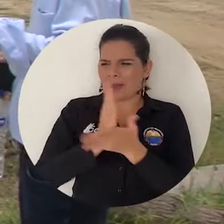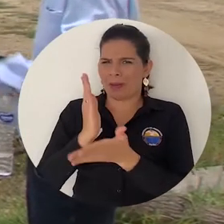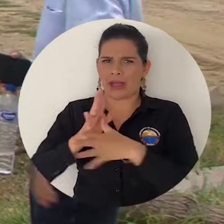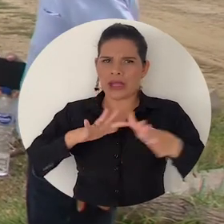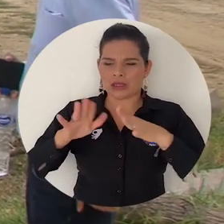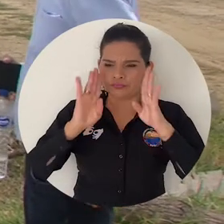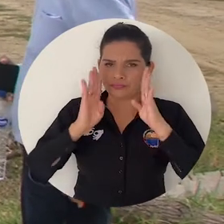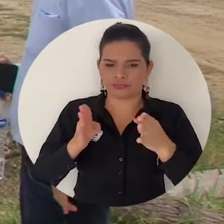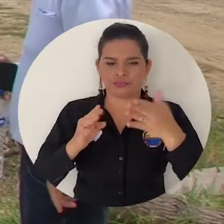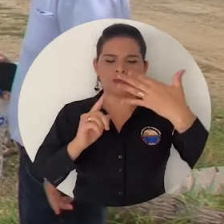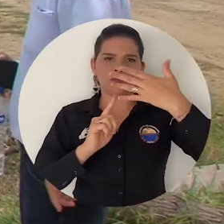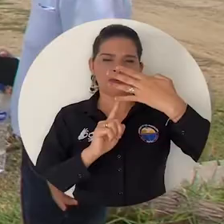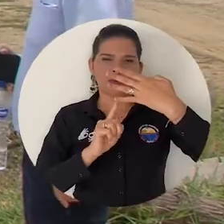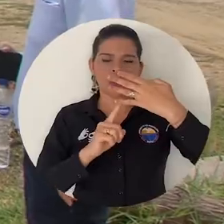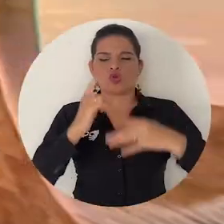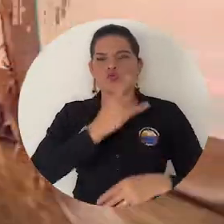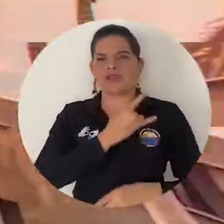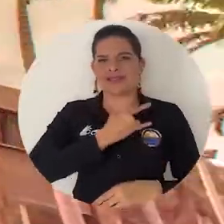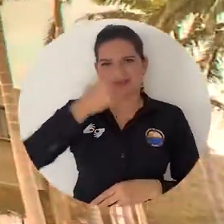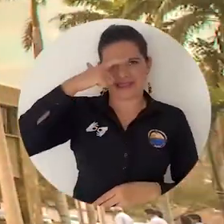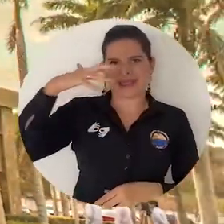Desastres y la Universidad de Cartagena.